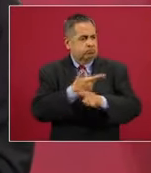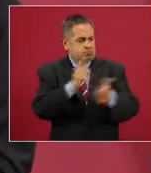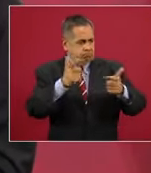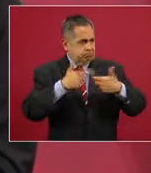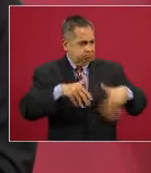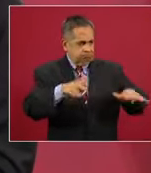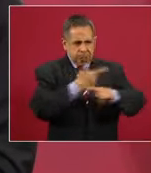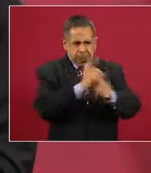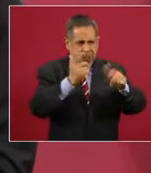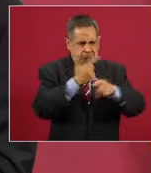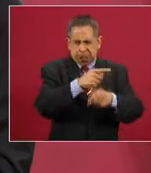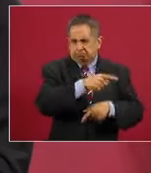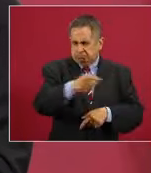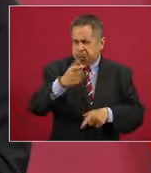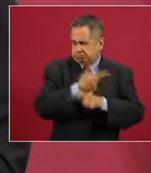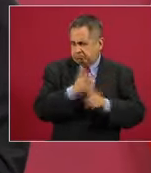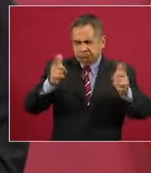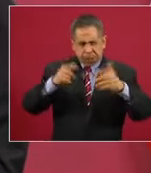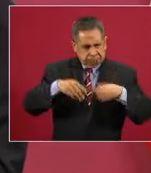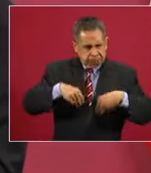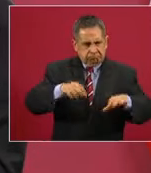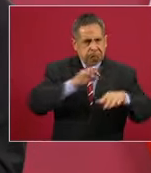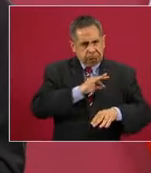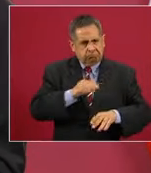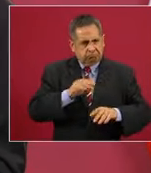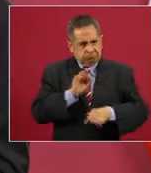a todos,